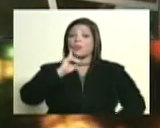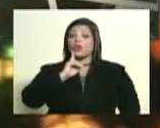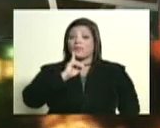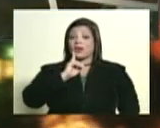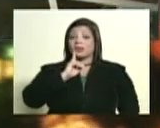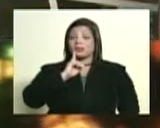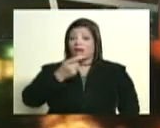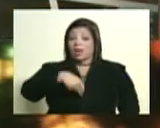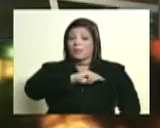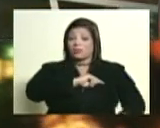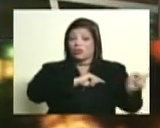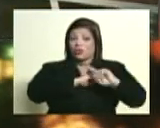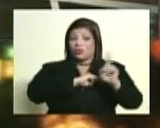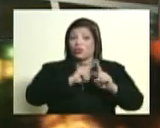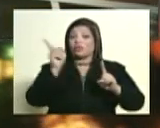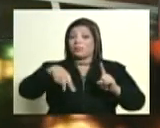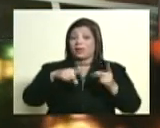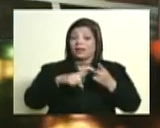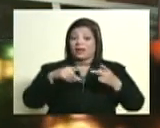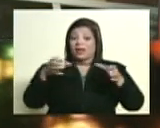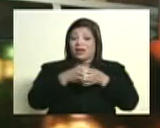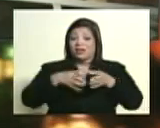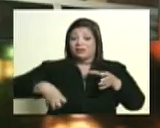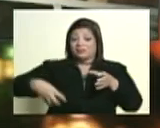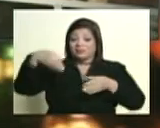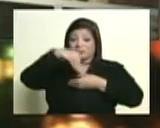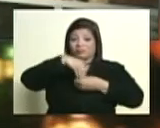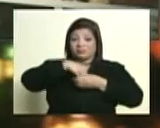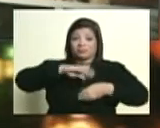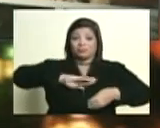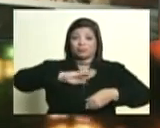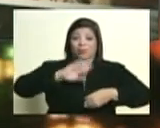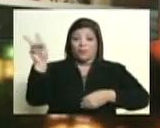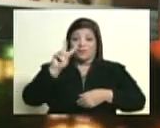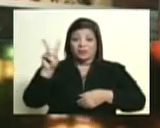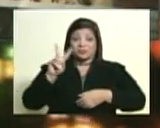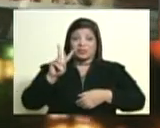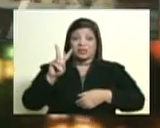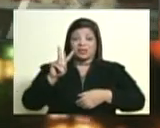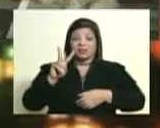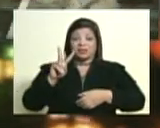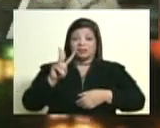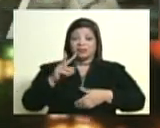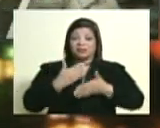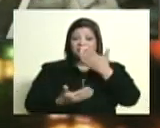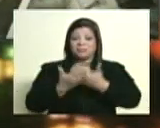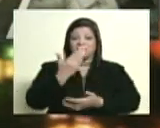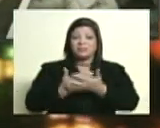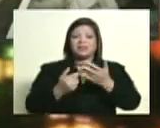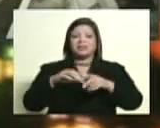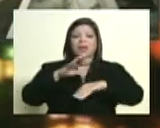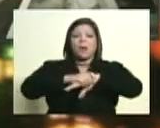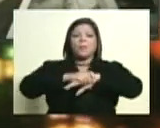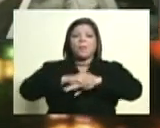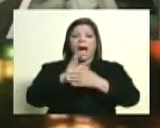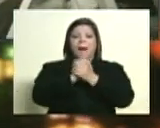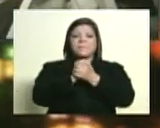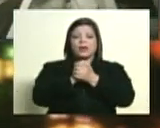monarquía española, sino las oligarquías internas. Mis amigos me han conducido a las puertas del sepulcro,